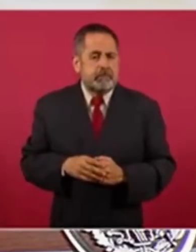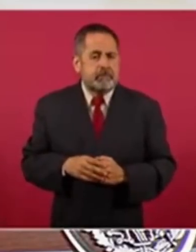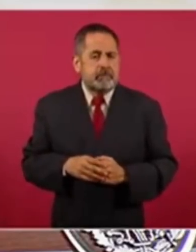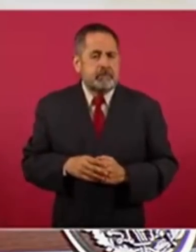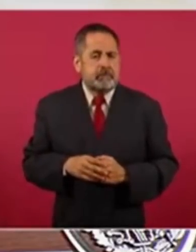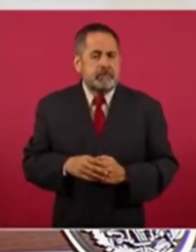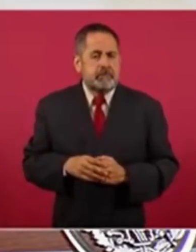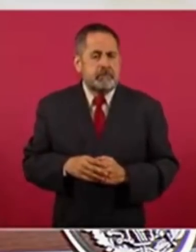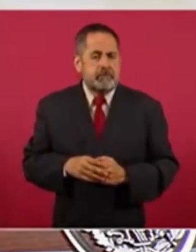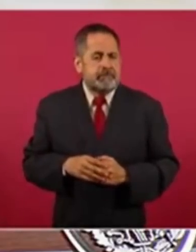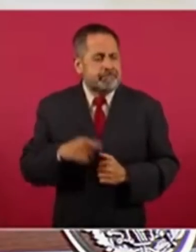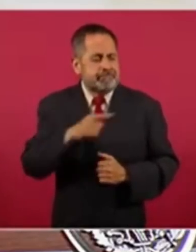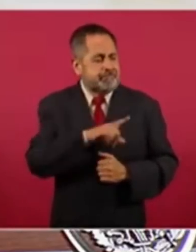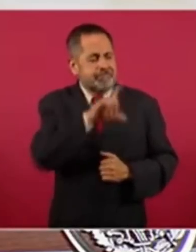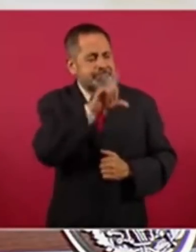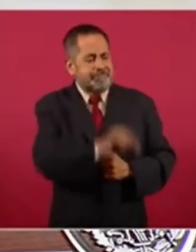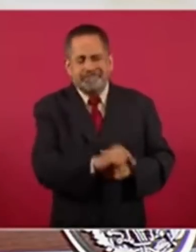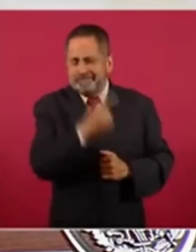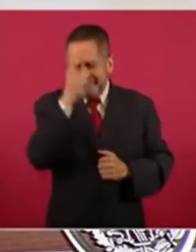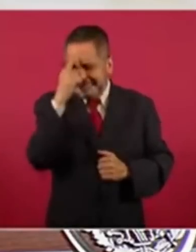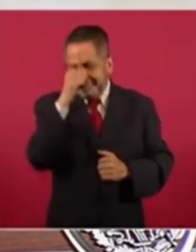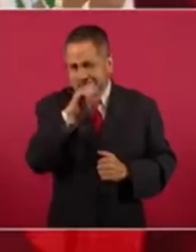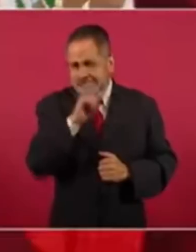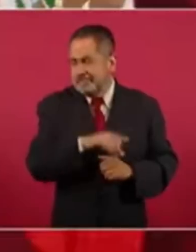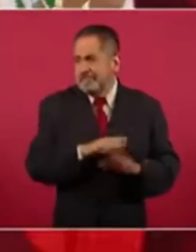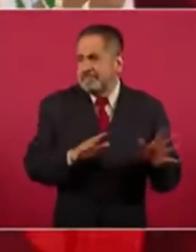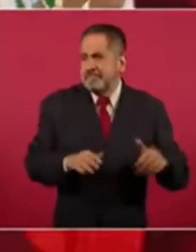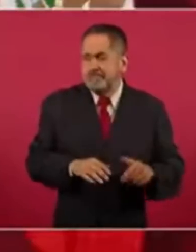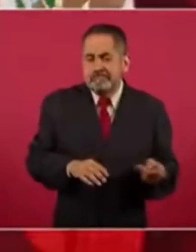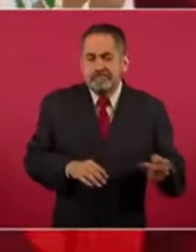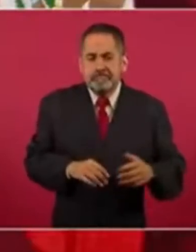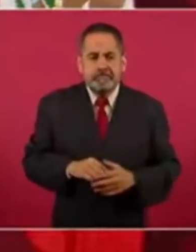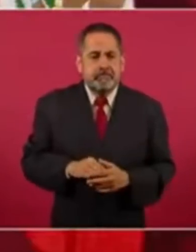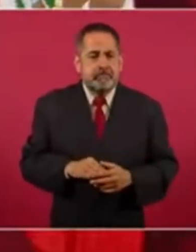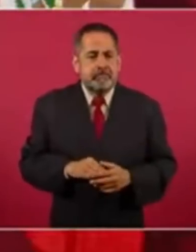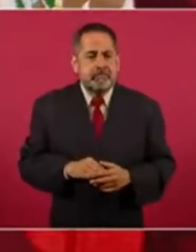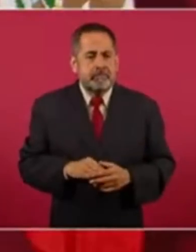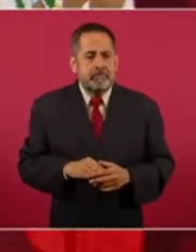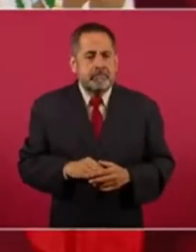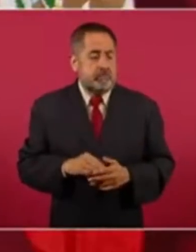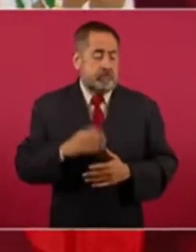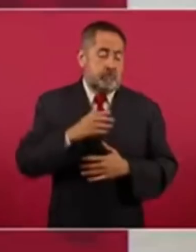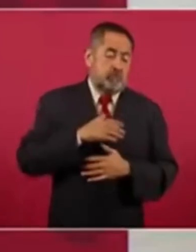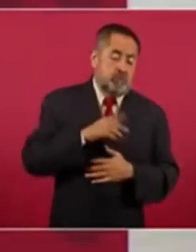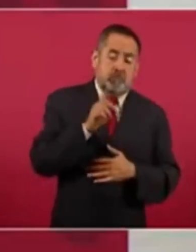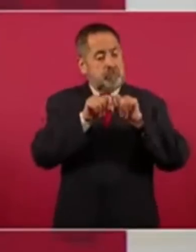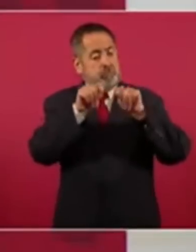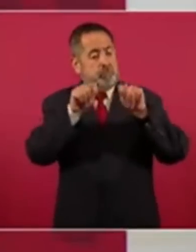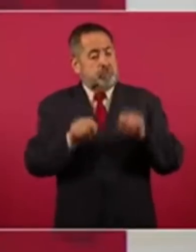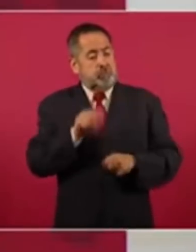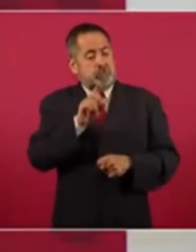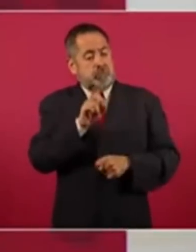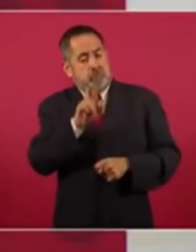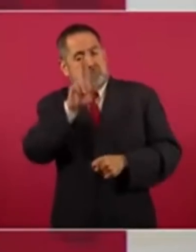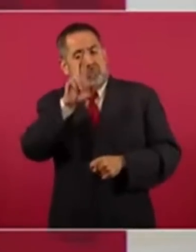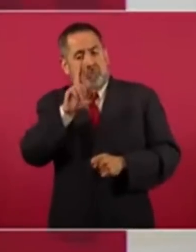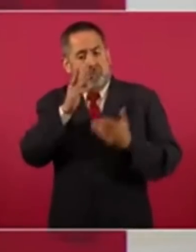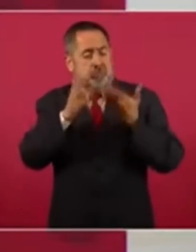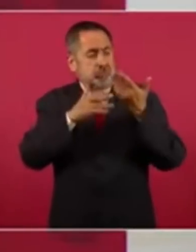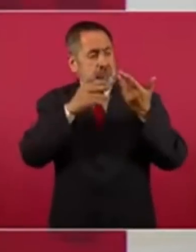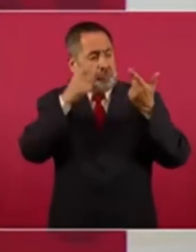viles en los doctores, en los